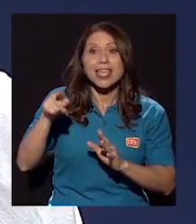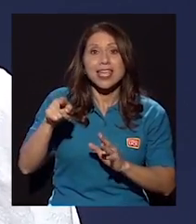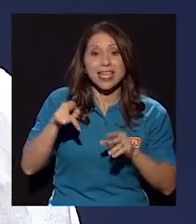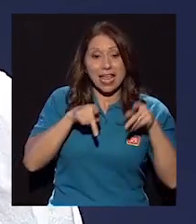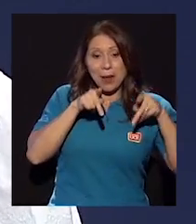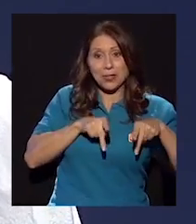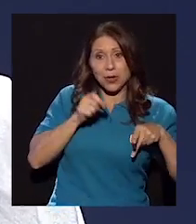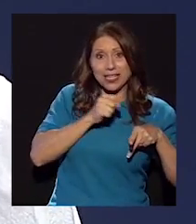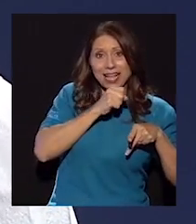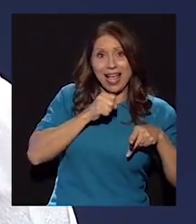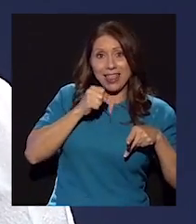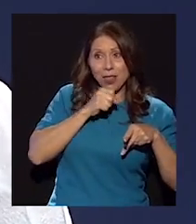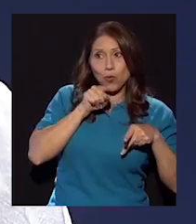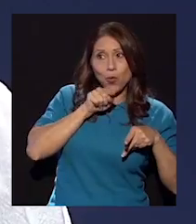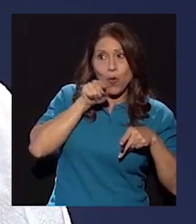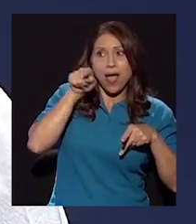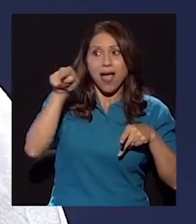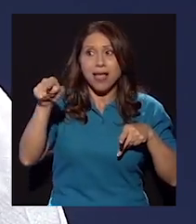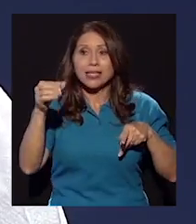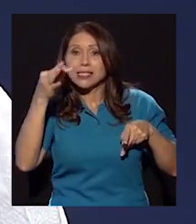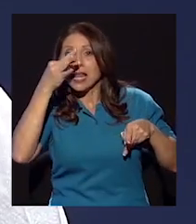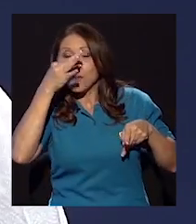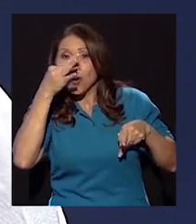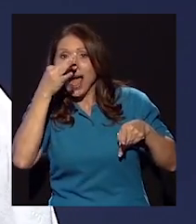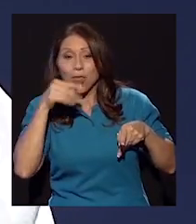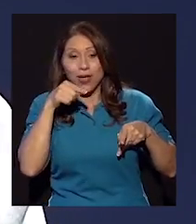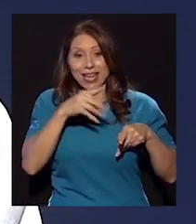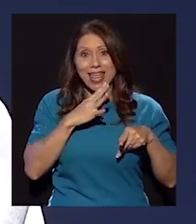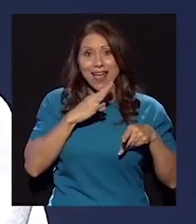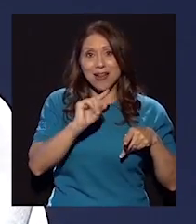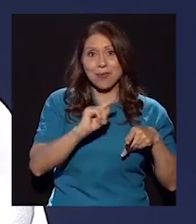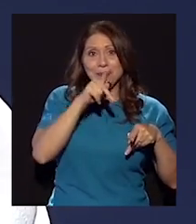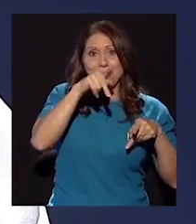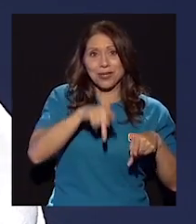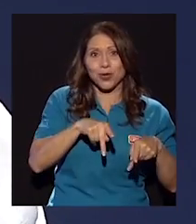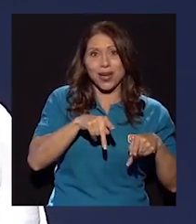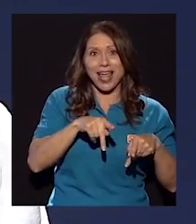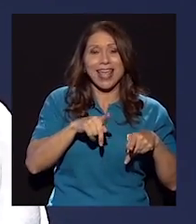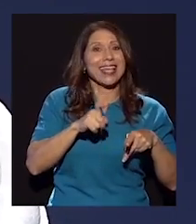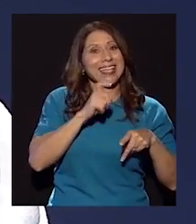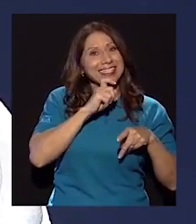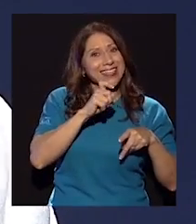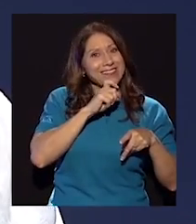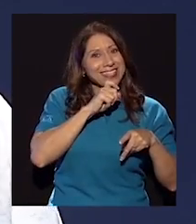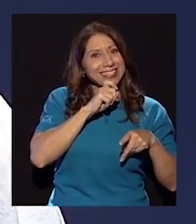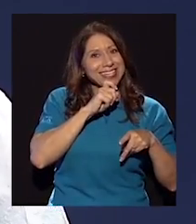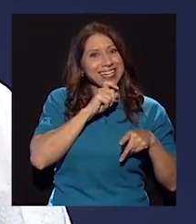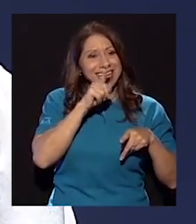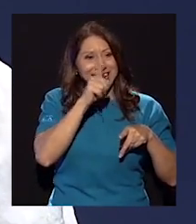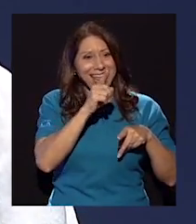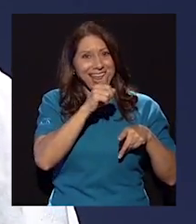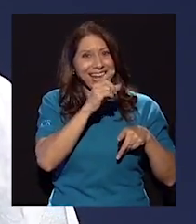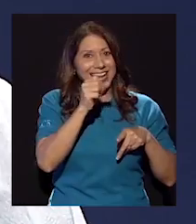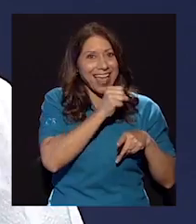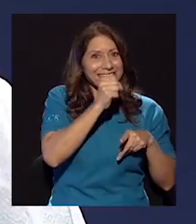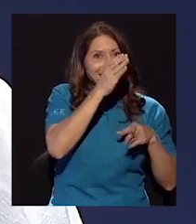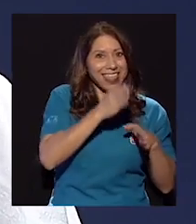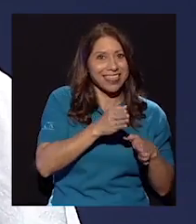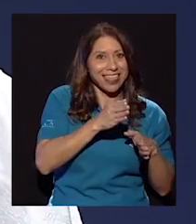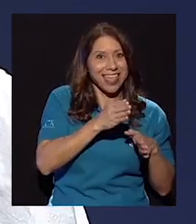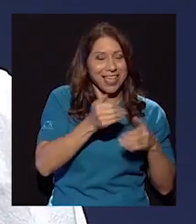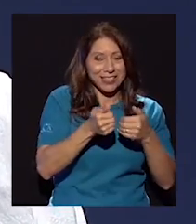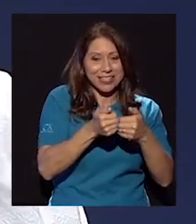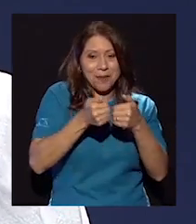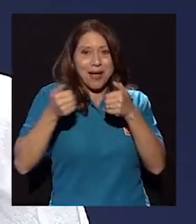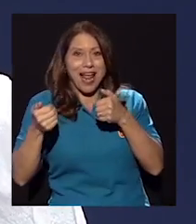enamorado. En el caso del cantante de baladas que habla en primera persona es difícil separar el artista de lo que cuenta, ¿no? Aunque no sea Alejandro Sanz.